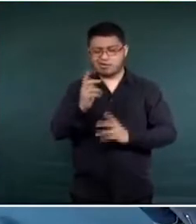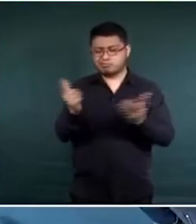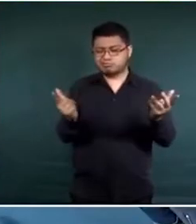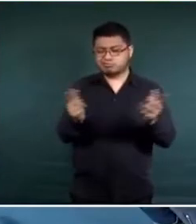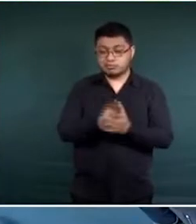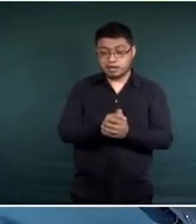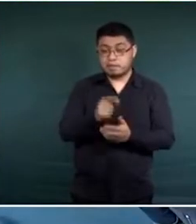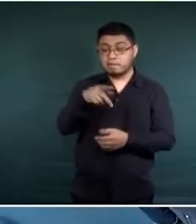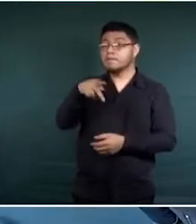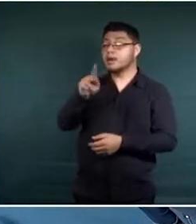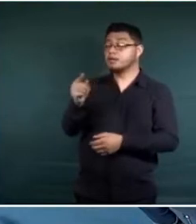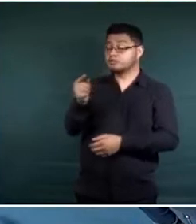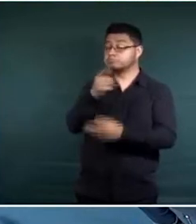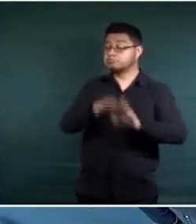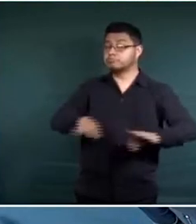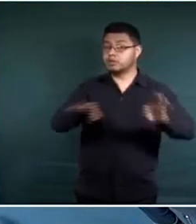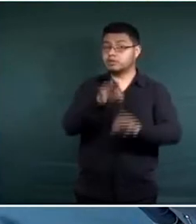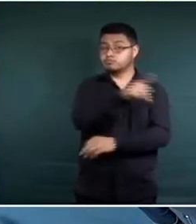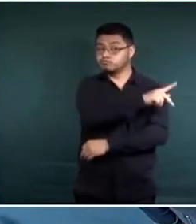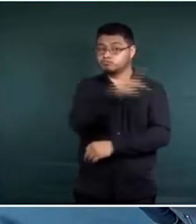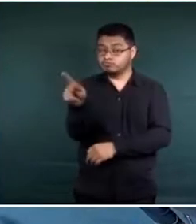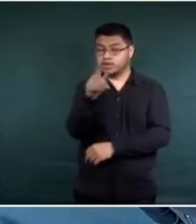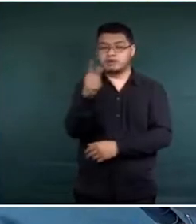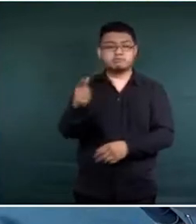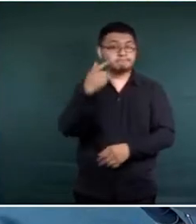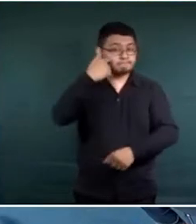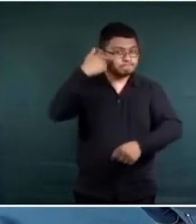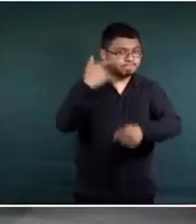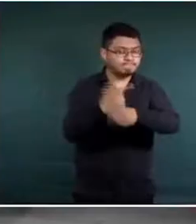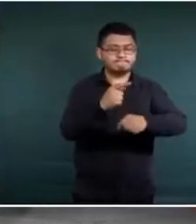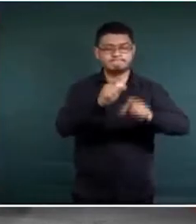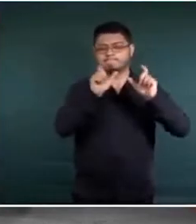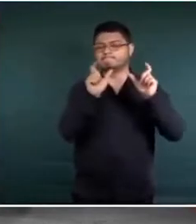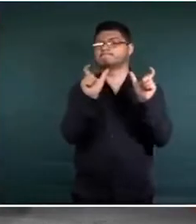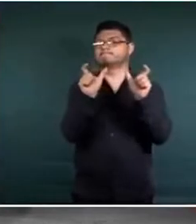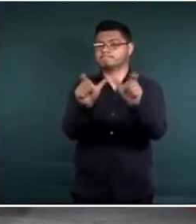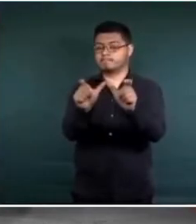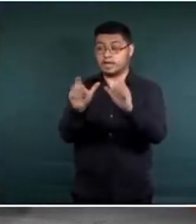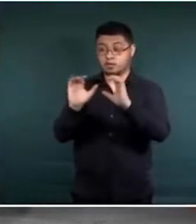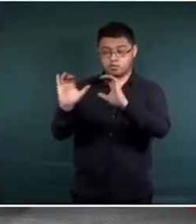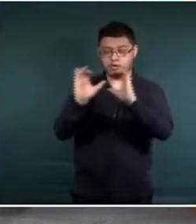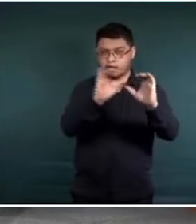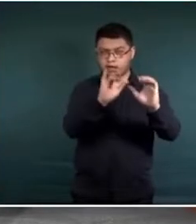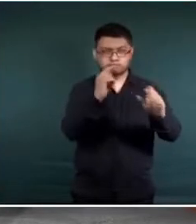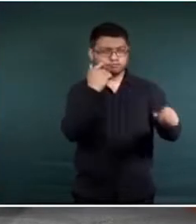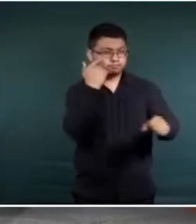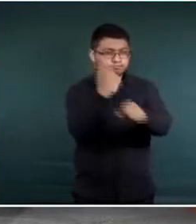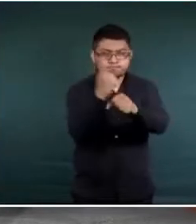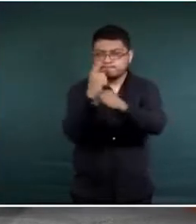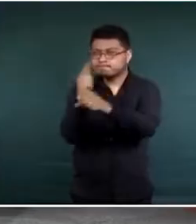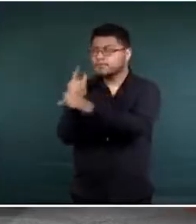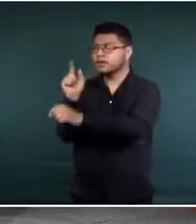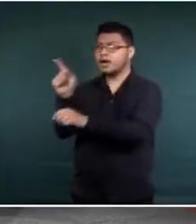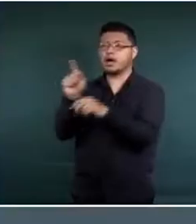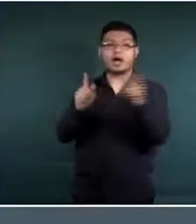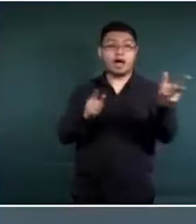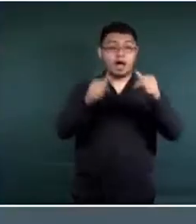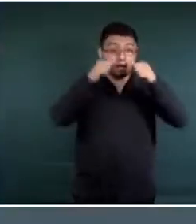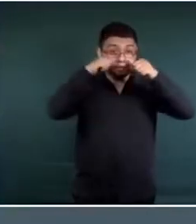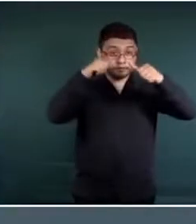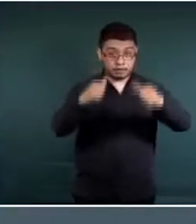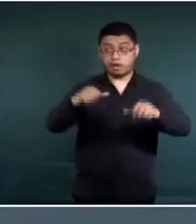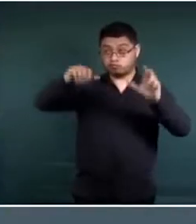todas las instituciones del Sistema Nacional de Protección Civil la cantidad de lluvia que esos sistemas pueden traer